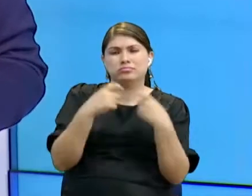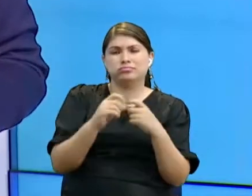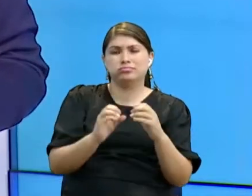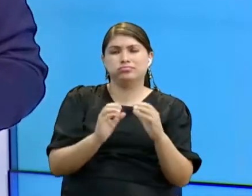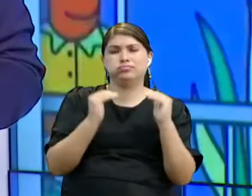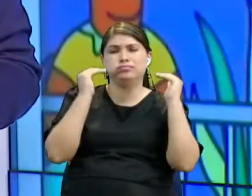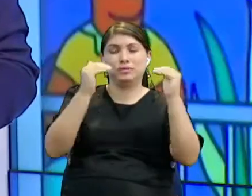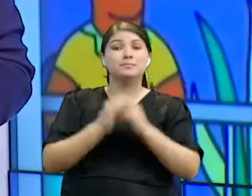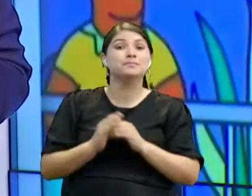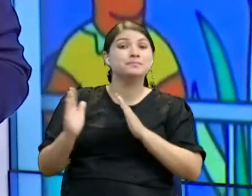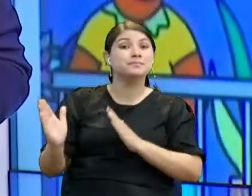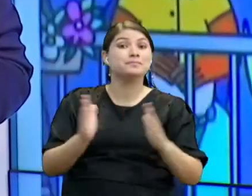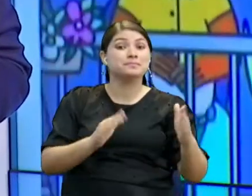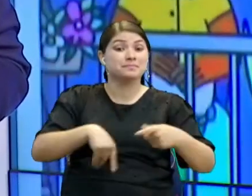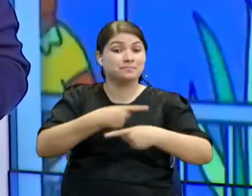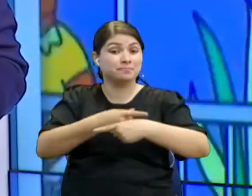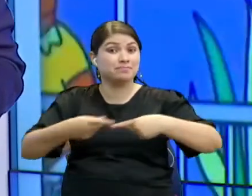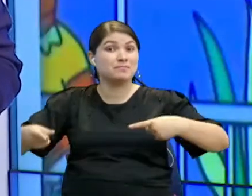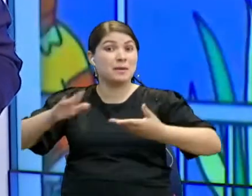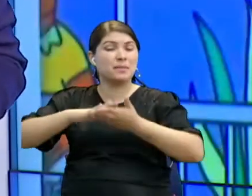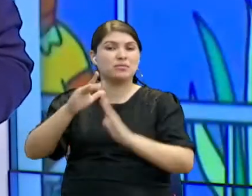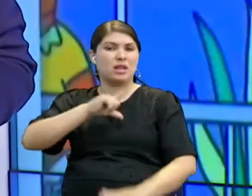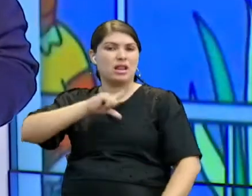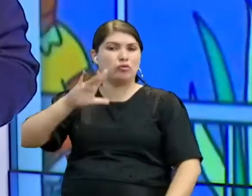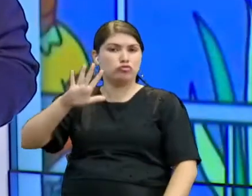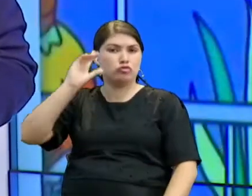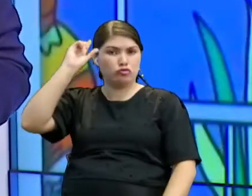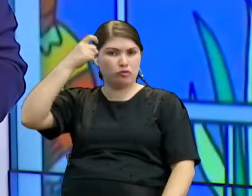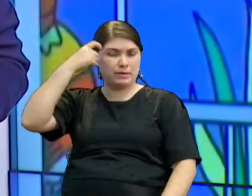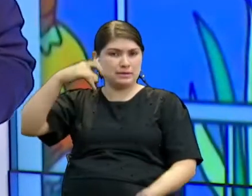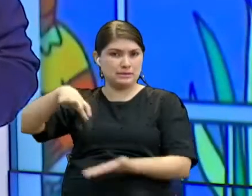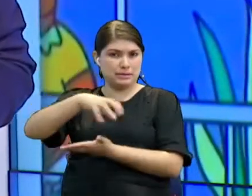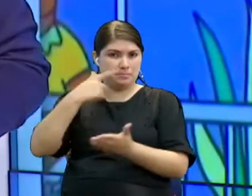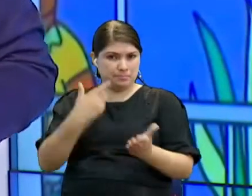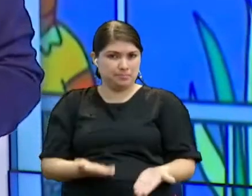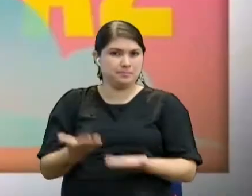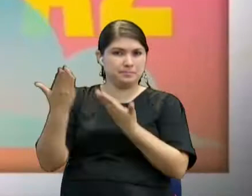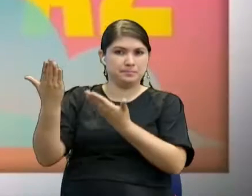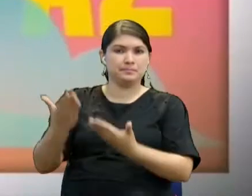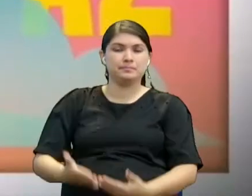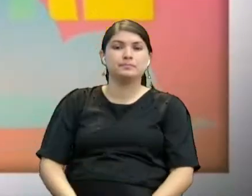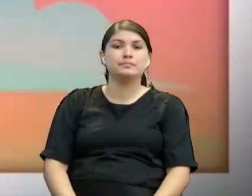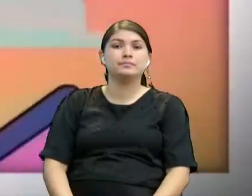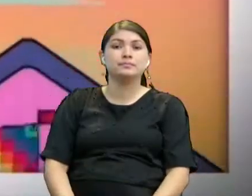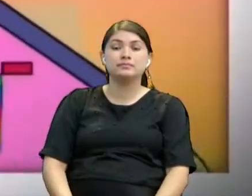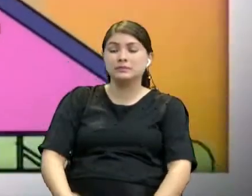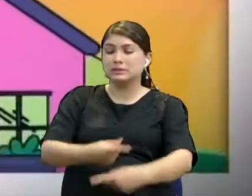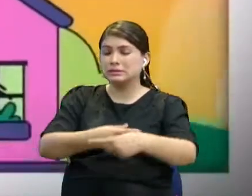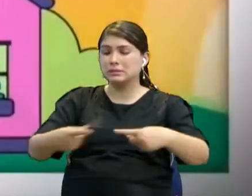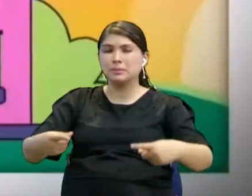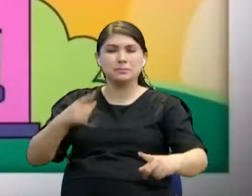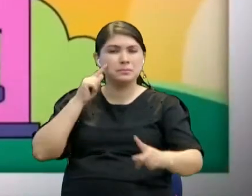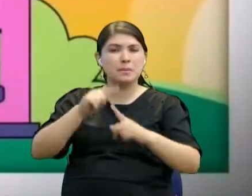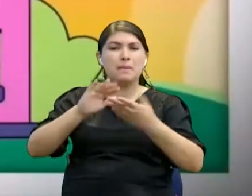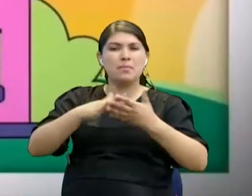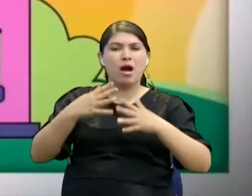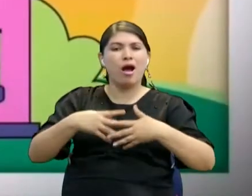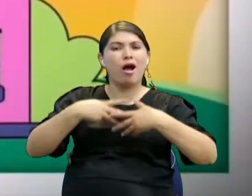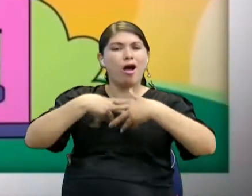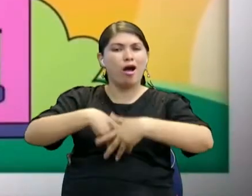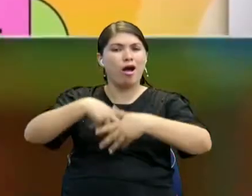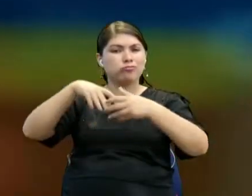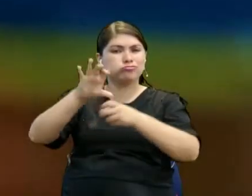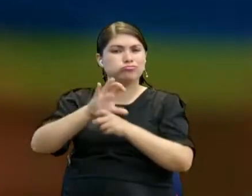Muy bien, y comienza la Semana por la Paz, liderada por la gobernación de Santander. Veamos detalles. La Semana por la Paz es una movilización